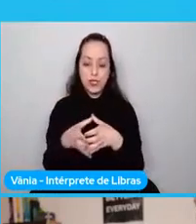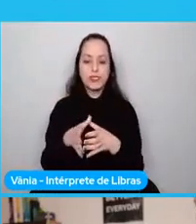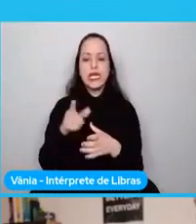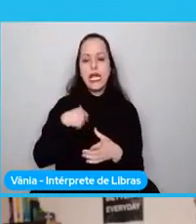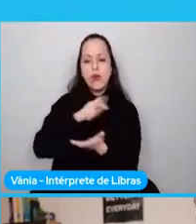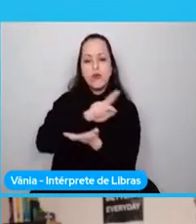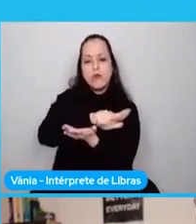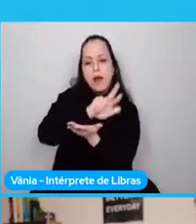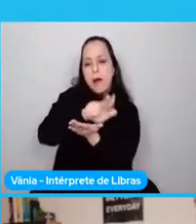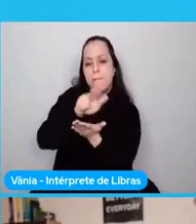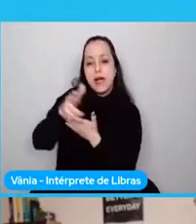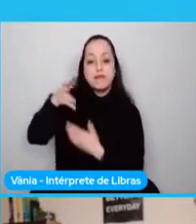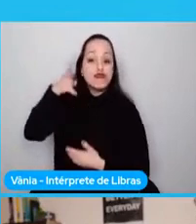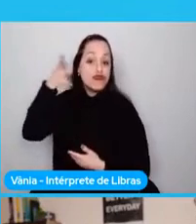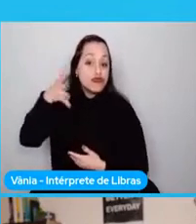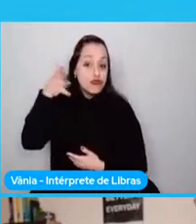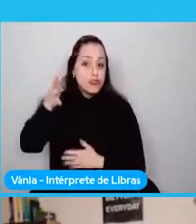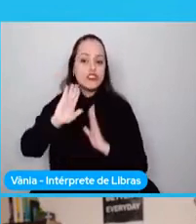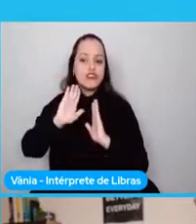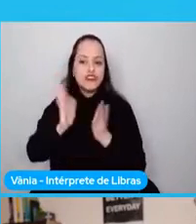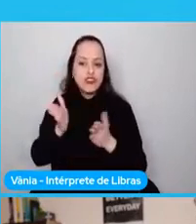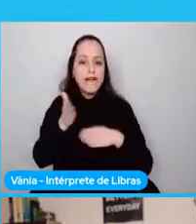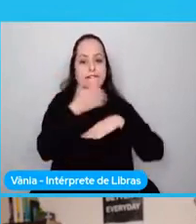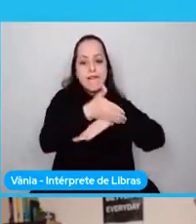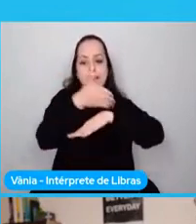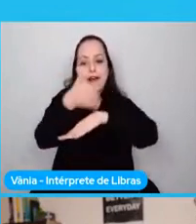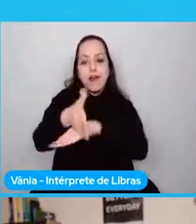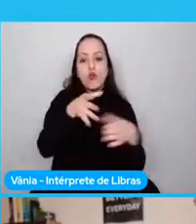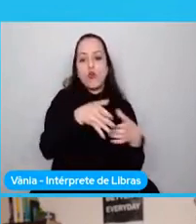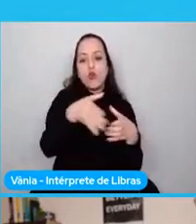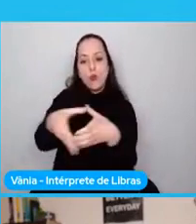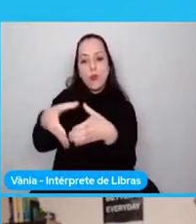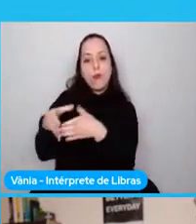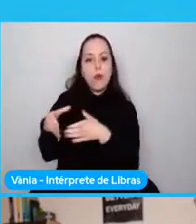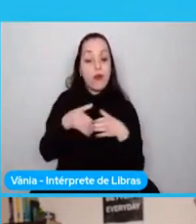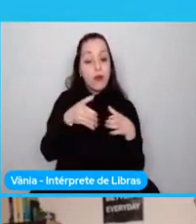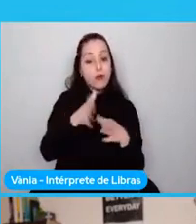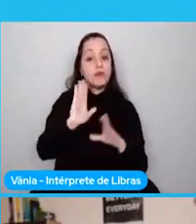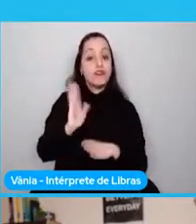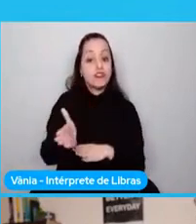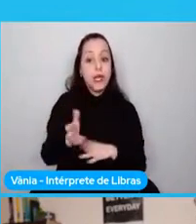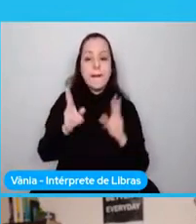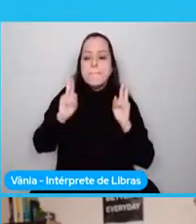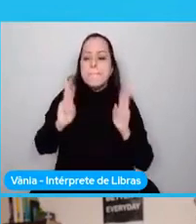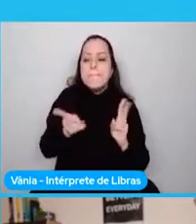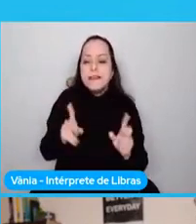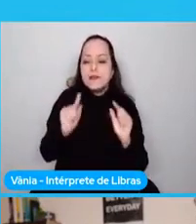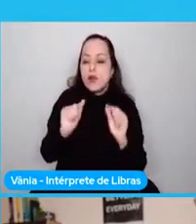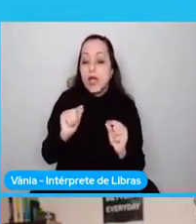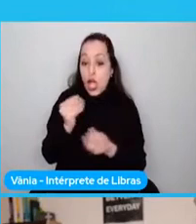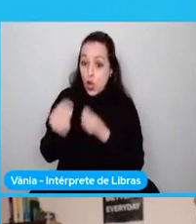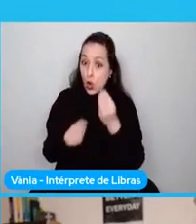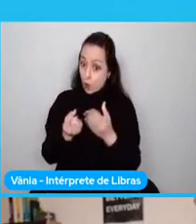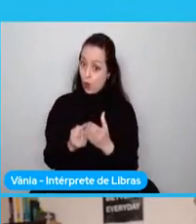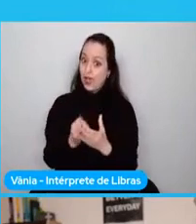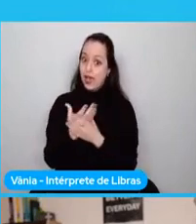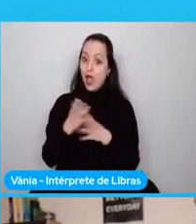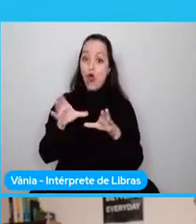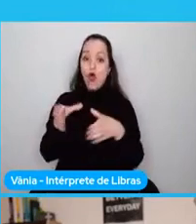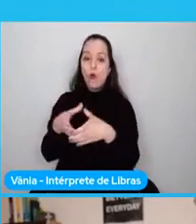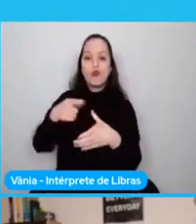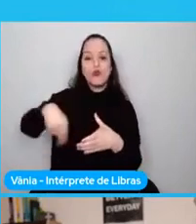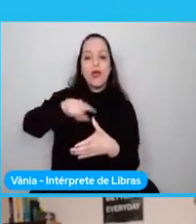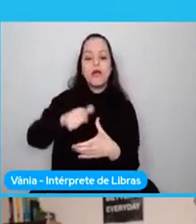en diferentes en comunidades es hablando de sobre eso mismo de cómo crear comunidades sanas.